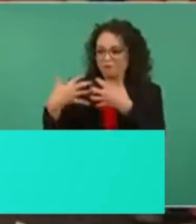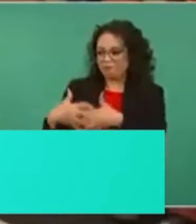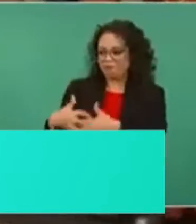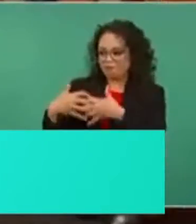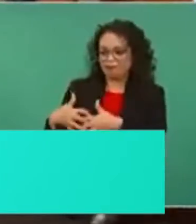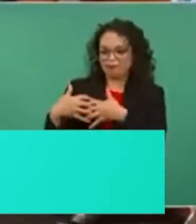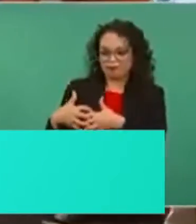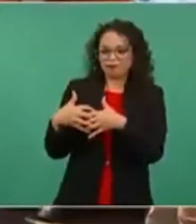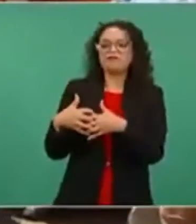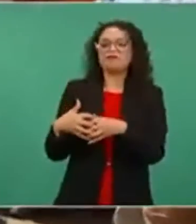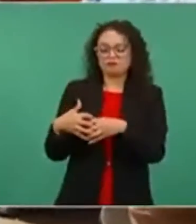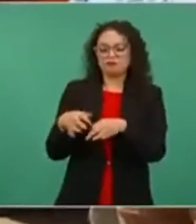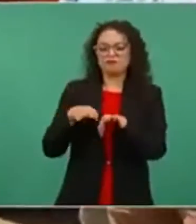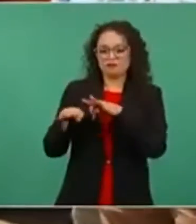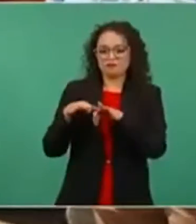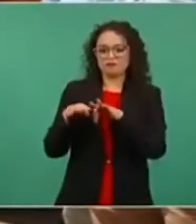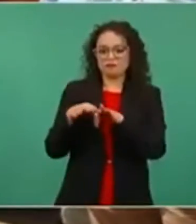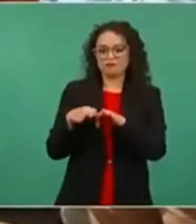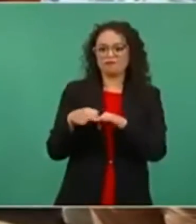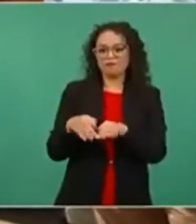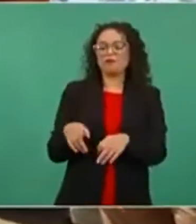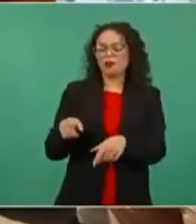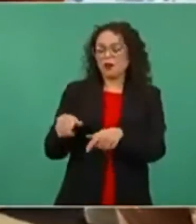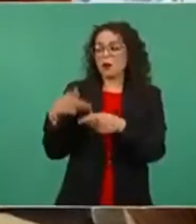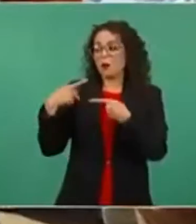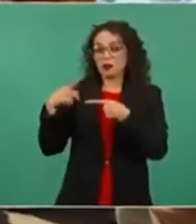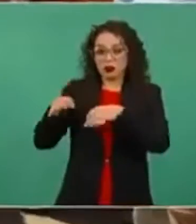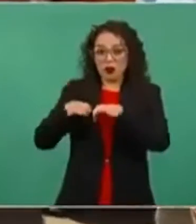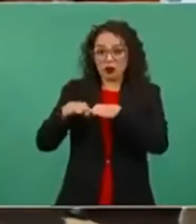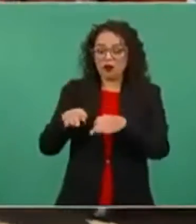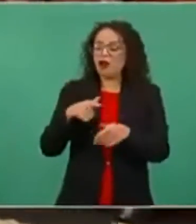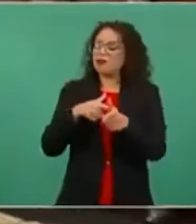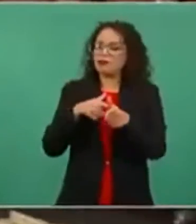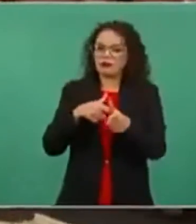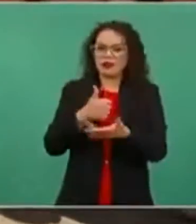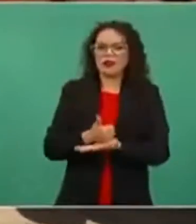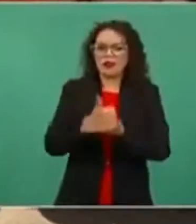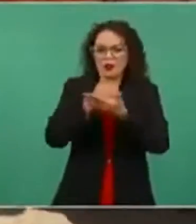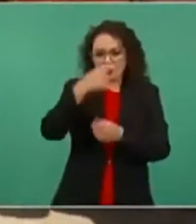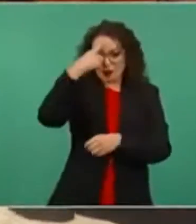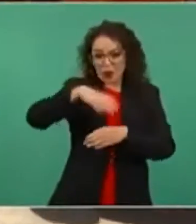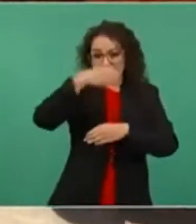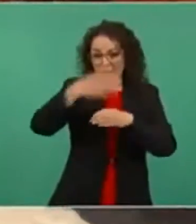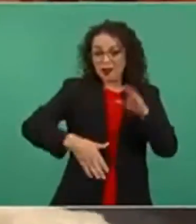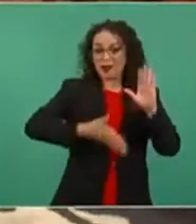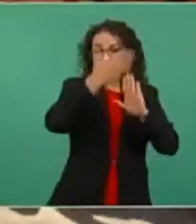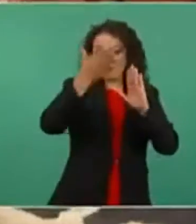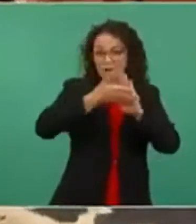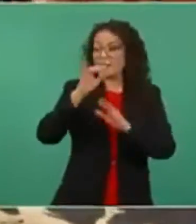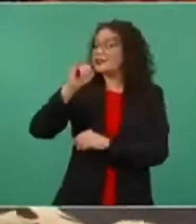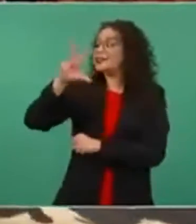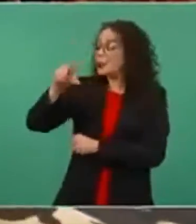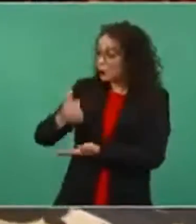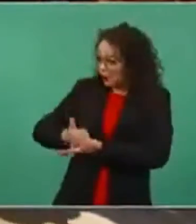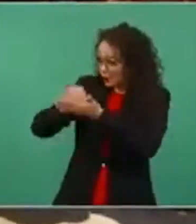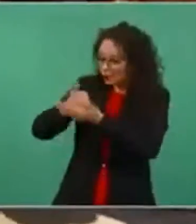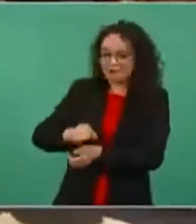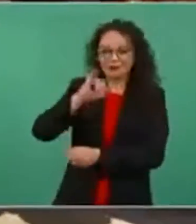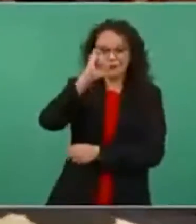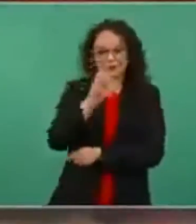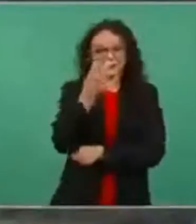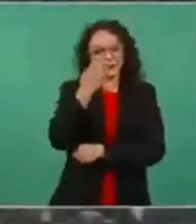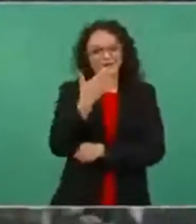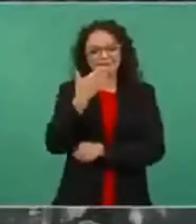y los trabajadores refrendando todo el apoyo para terminar esta obra ¿La vamos a terminar? ¡Sí! Eso es todo,